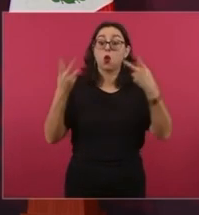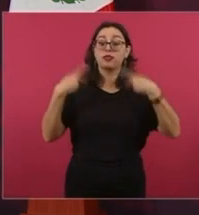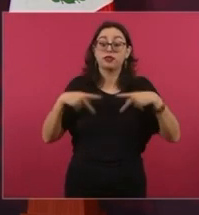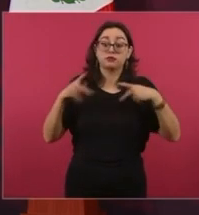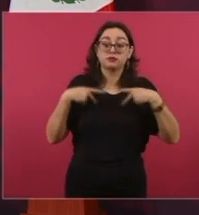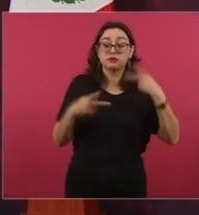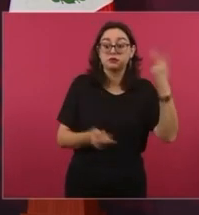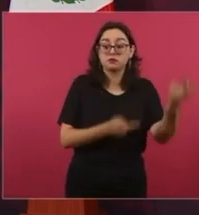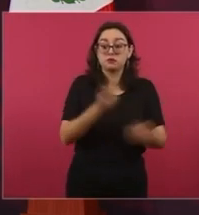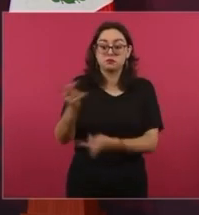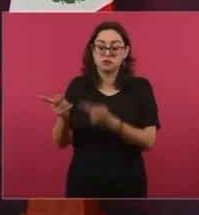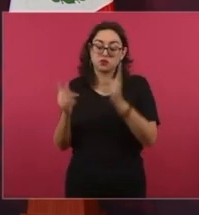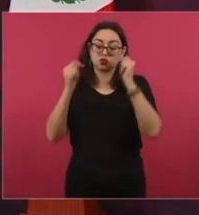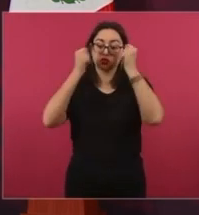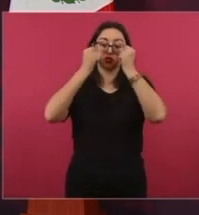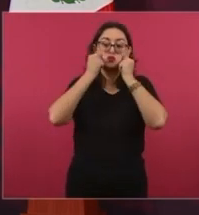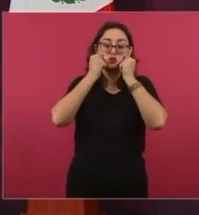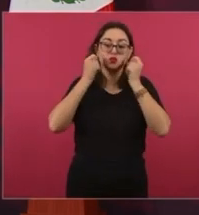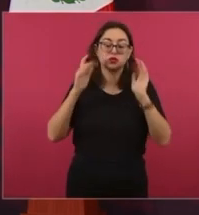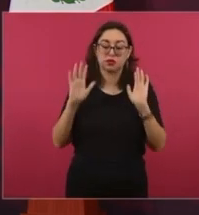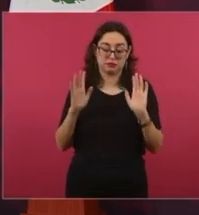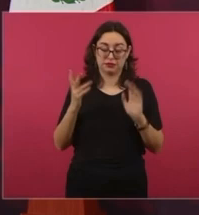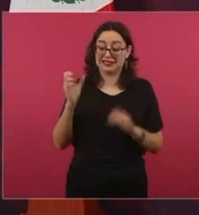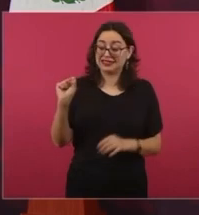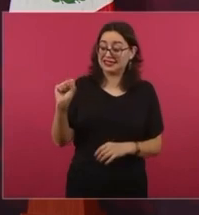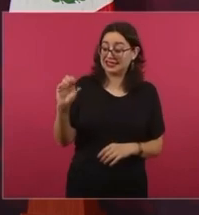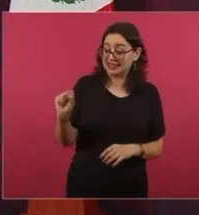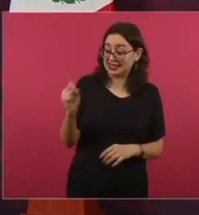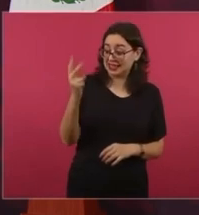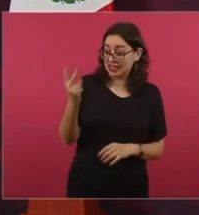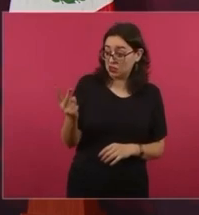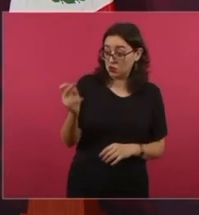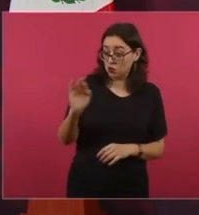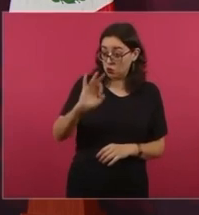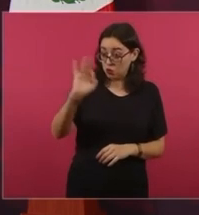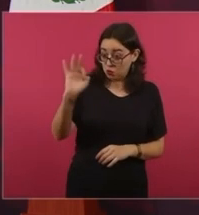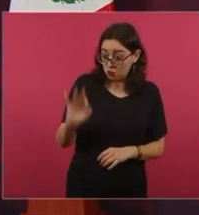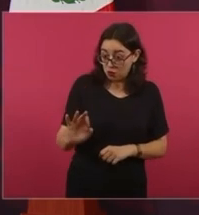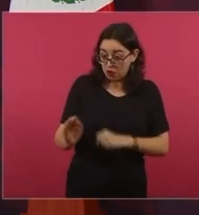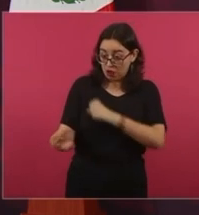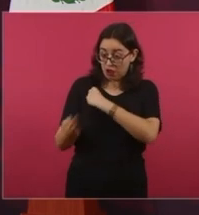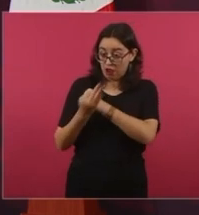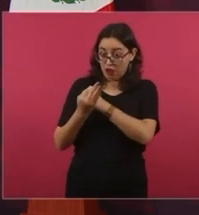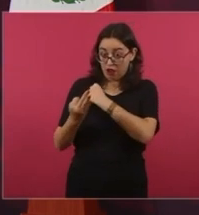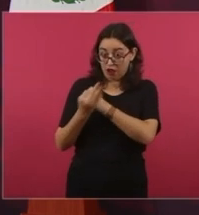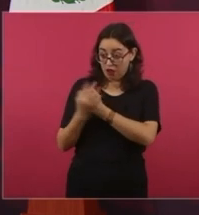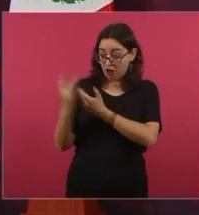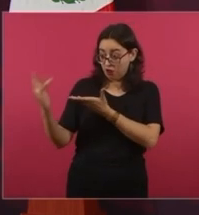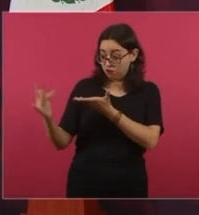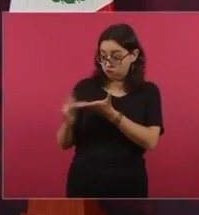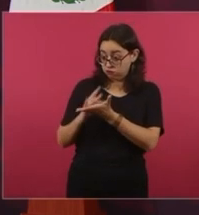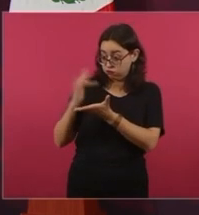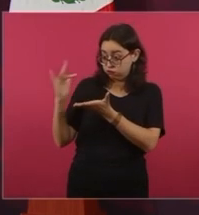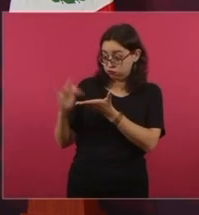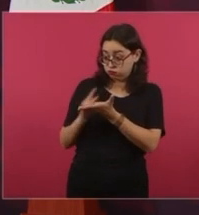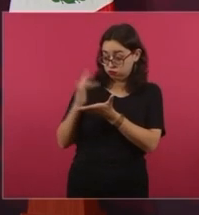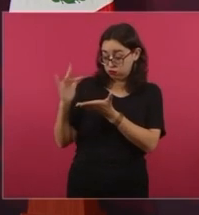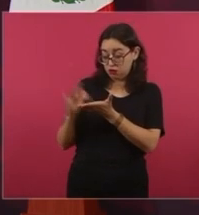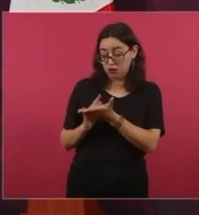hablamos del 62 por ciento y si tenemos 85